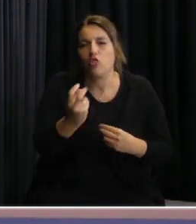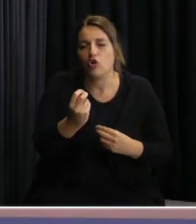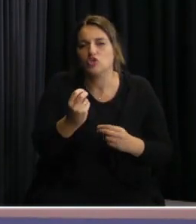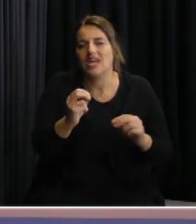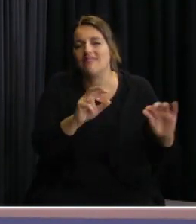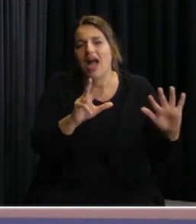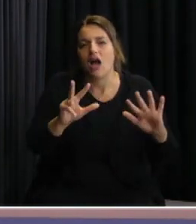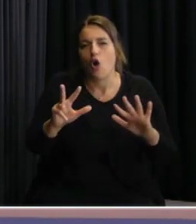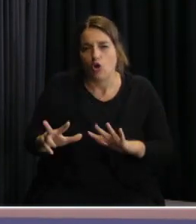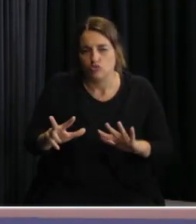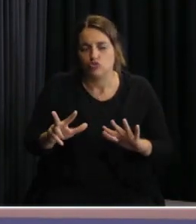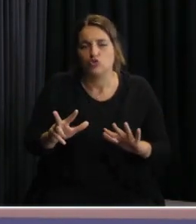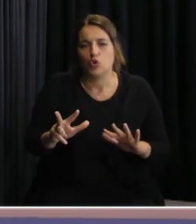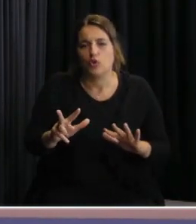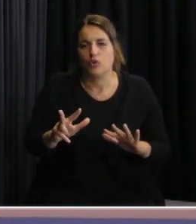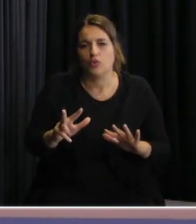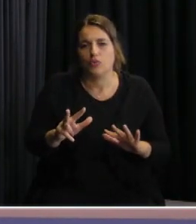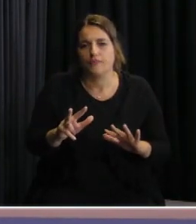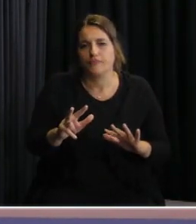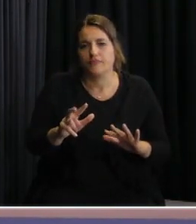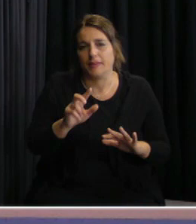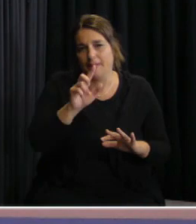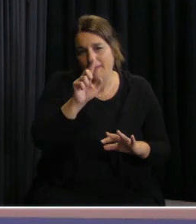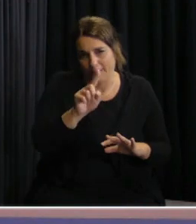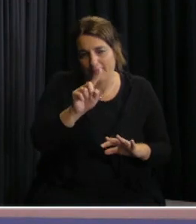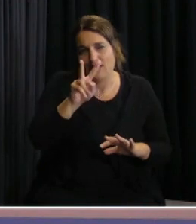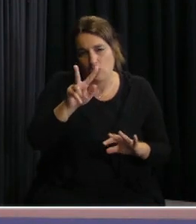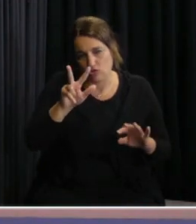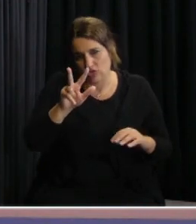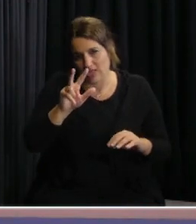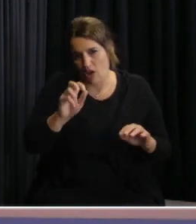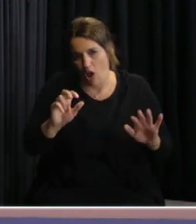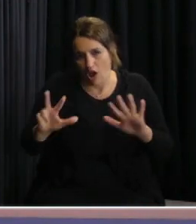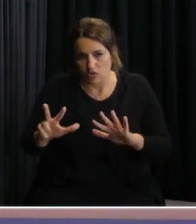residenciales registrados,